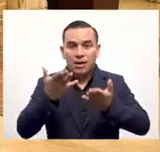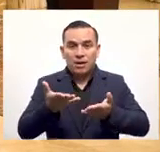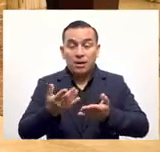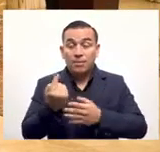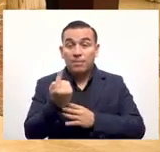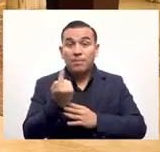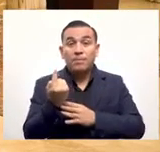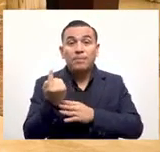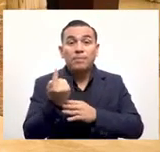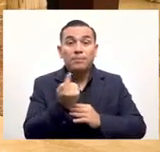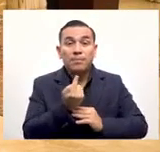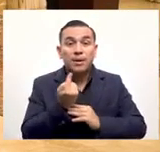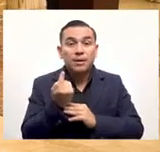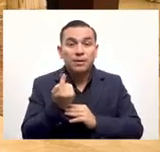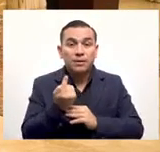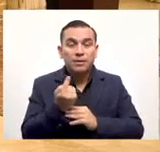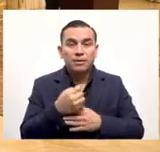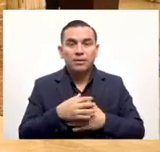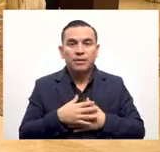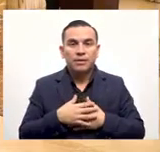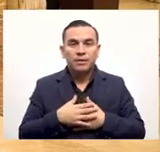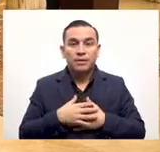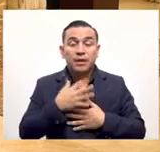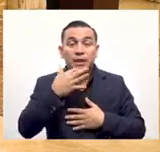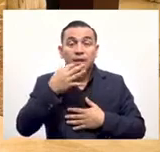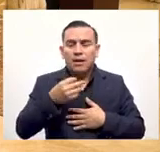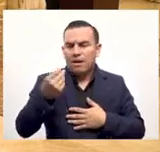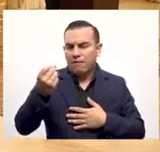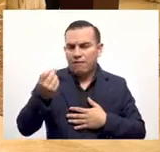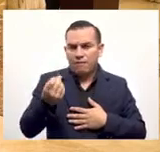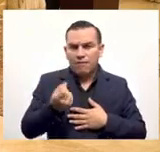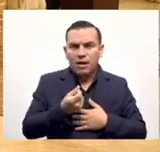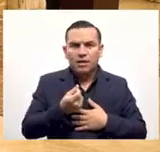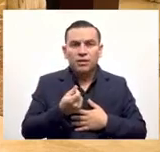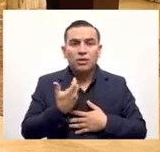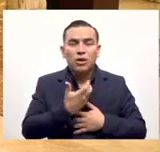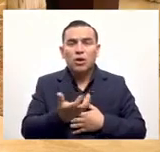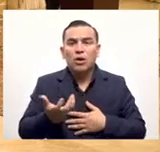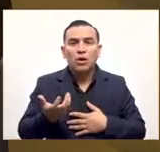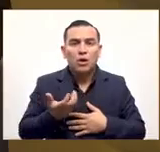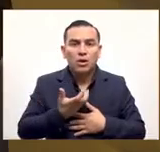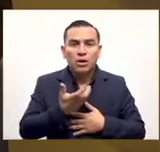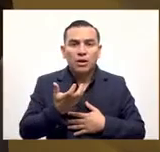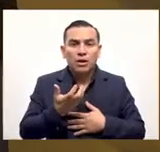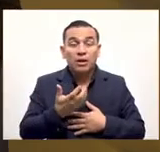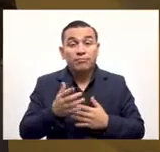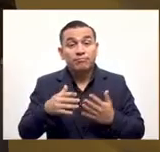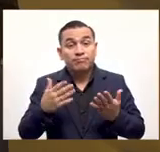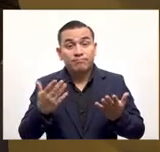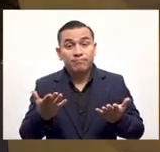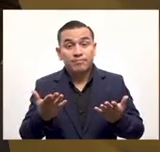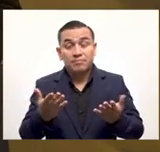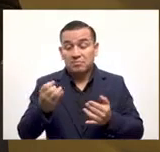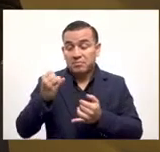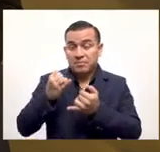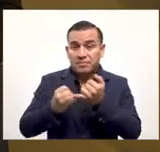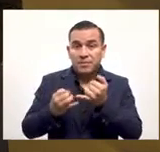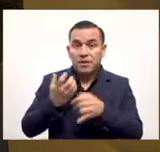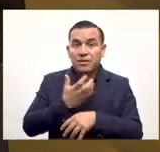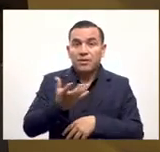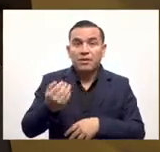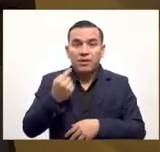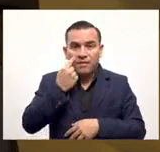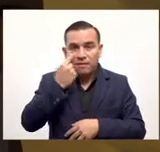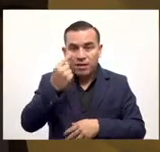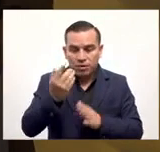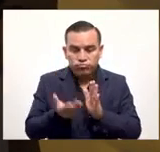trae beneficios para las personas y no trae ninguna afectación es así de sencillo así de fácil y pues al final